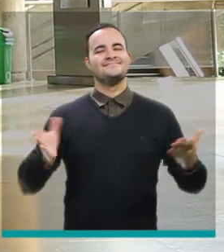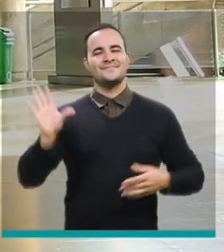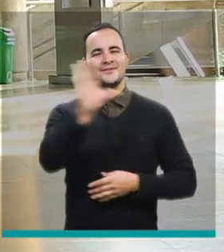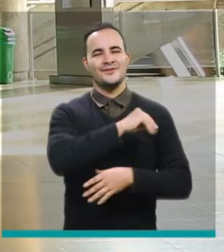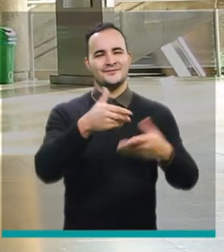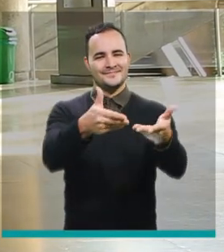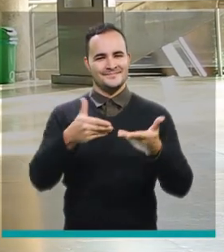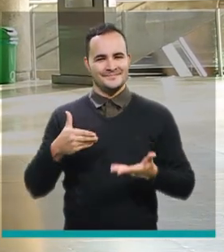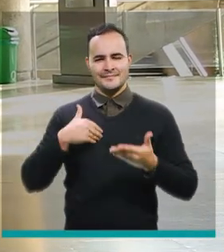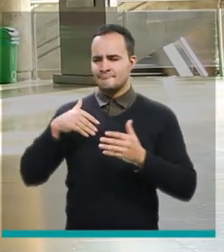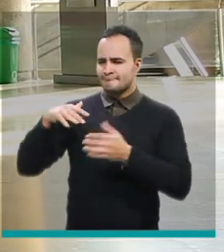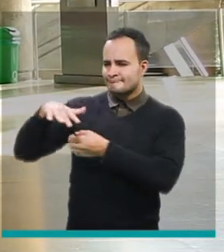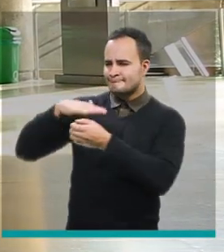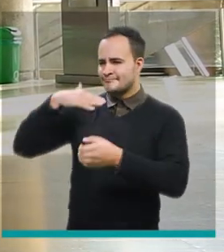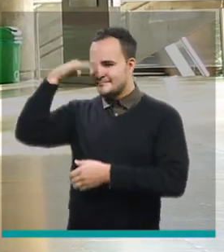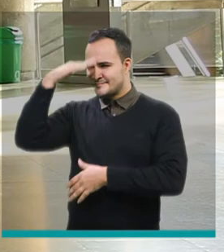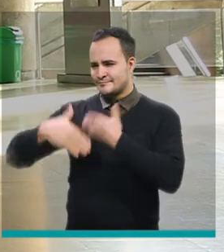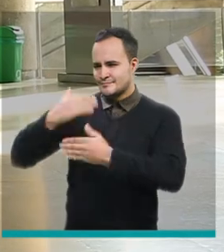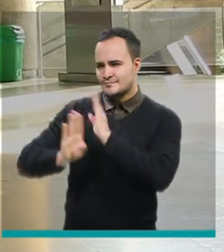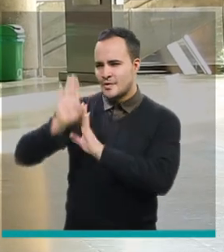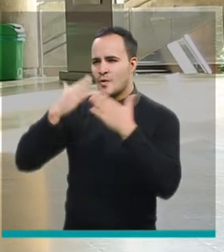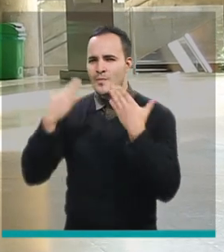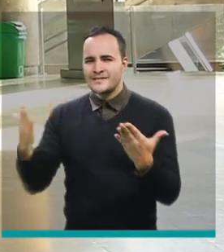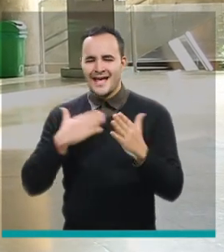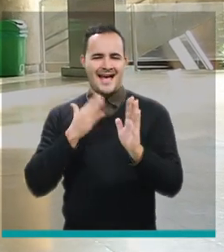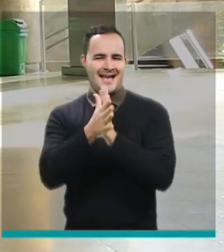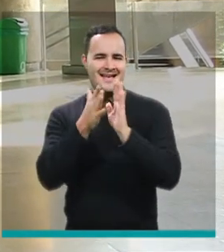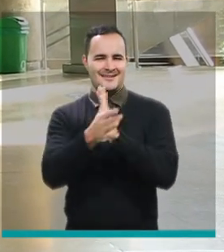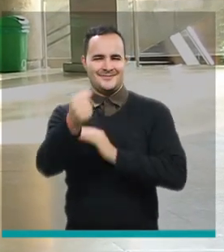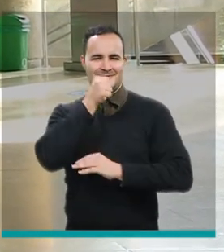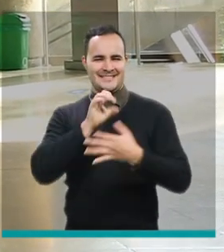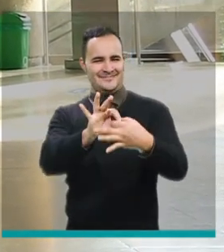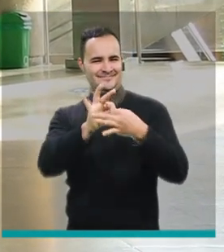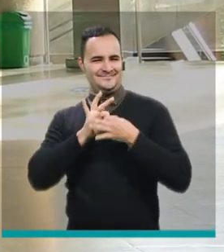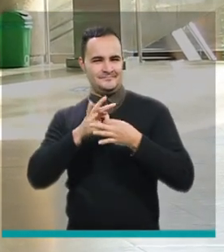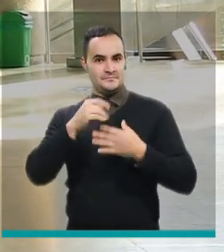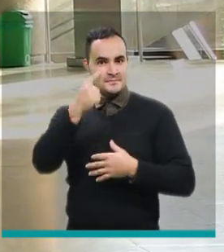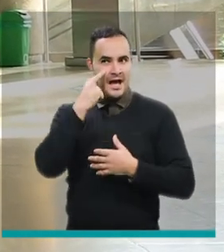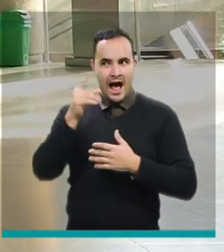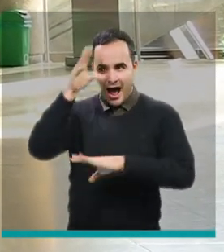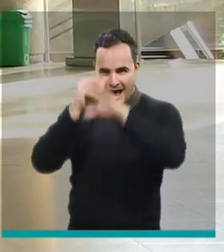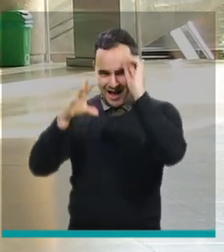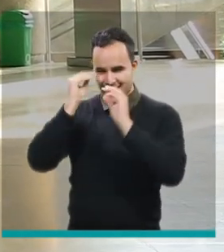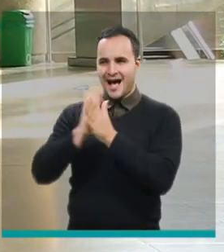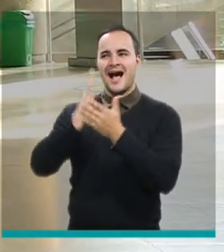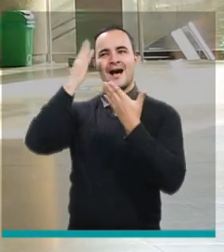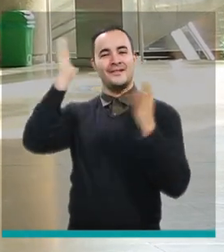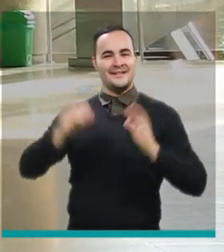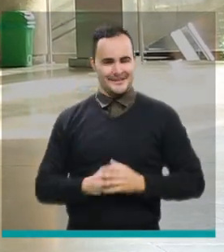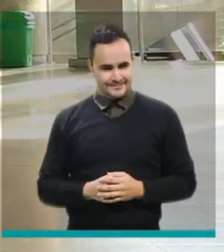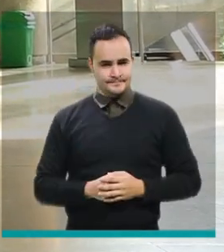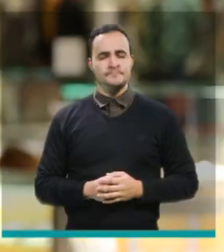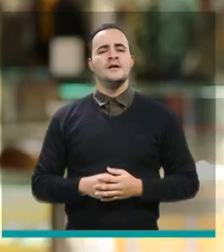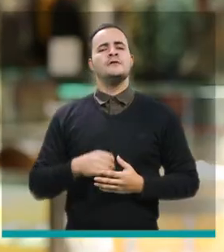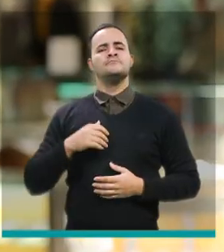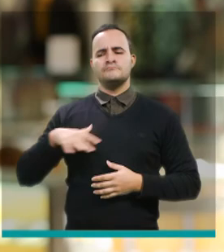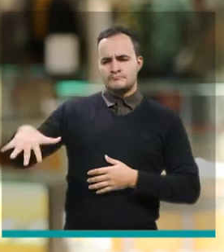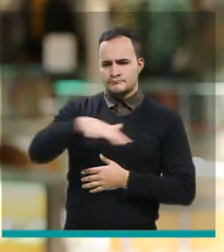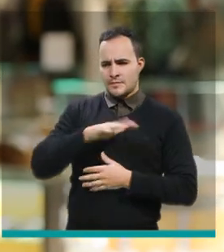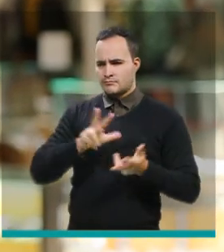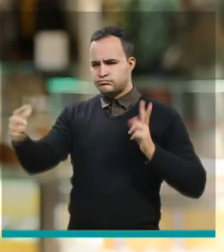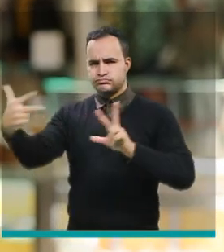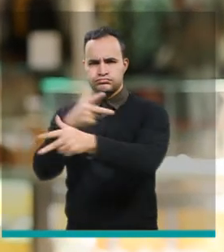bienvenidos a medellín conecta tv aquí conocerás cómo avanza nuestra medellín futuro el transporte terrestre